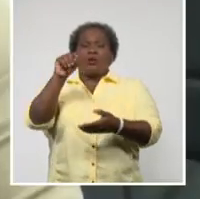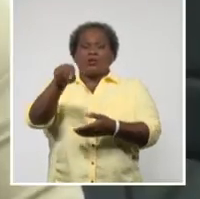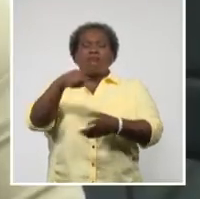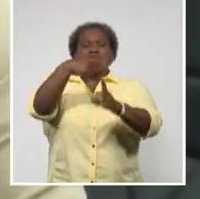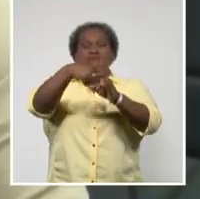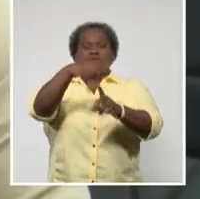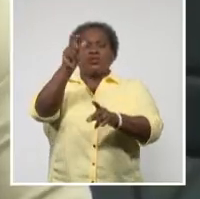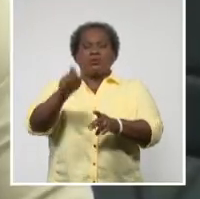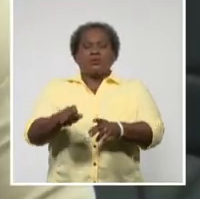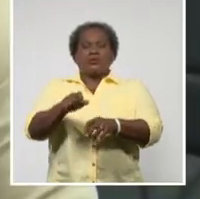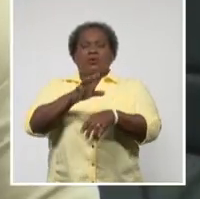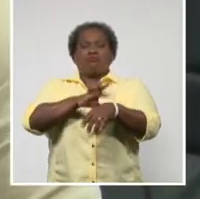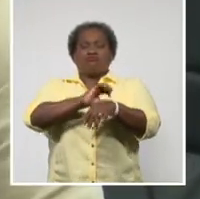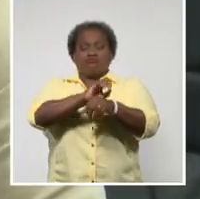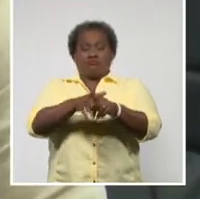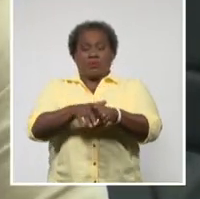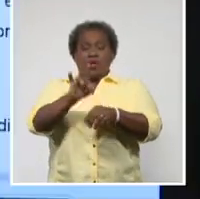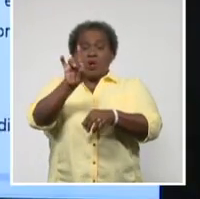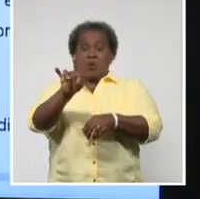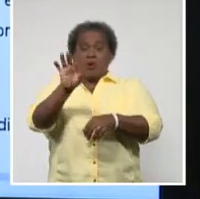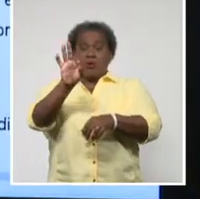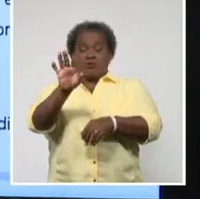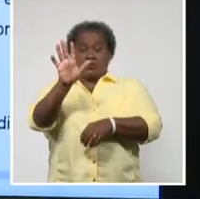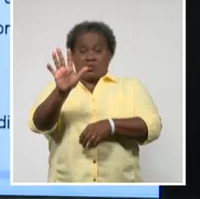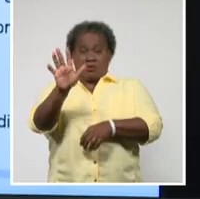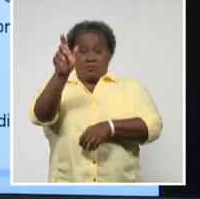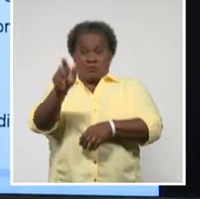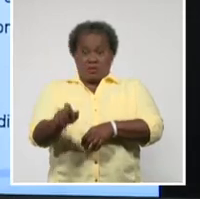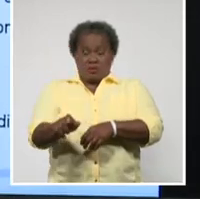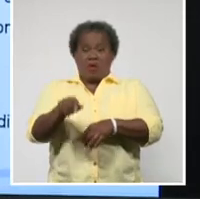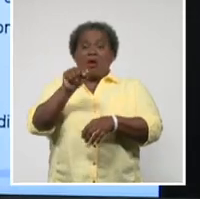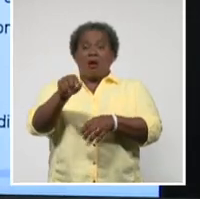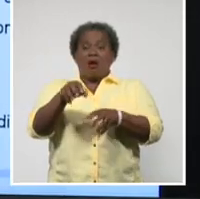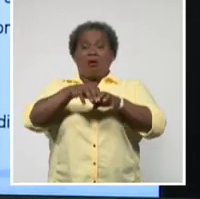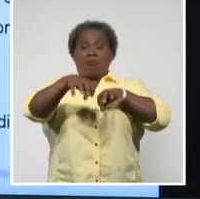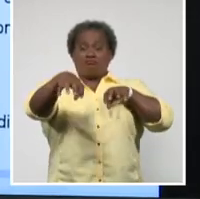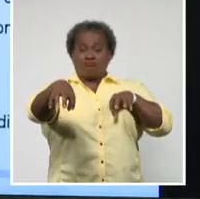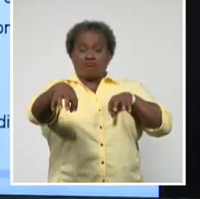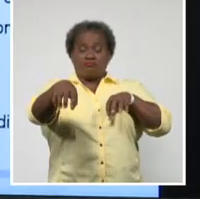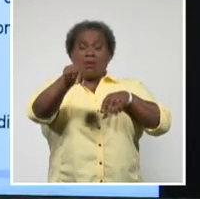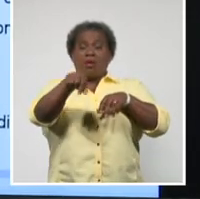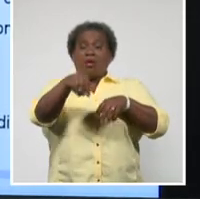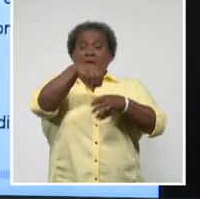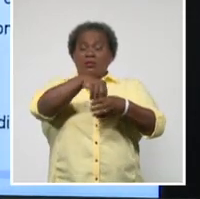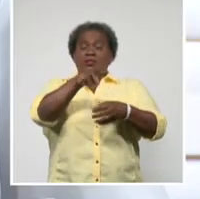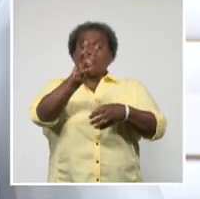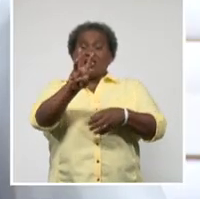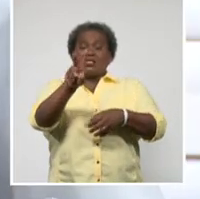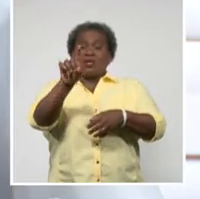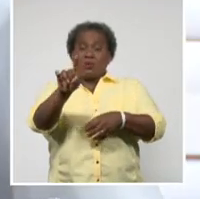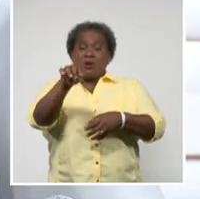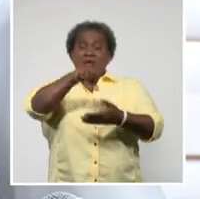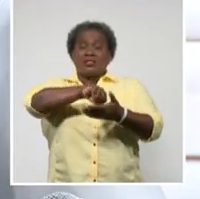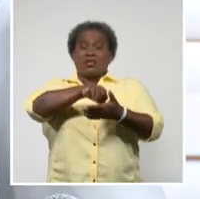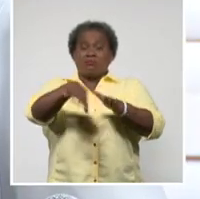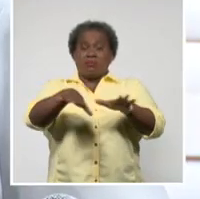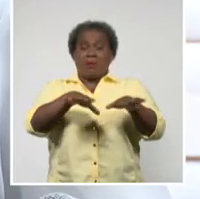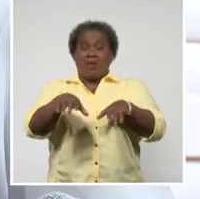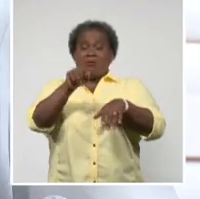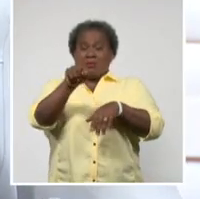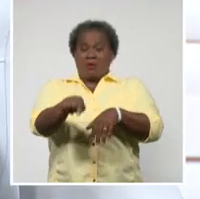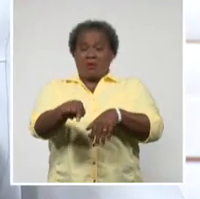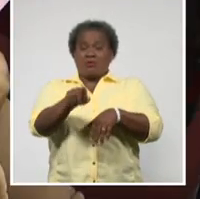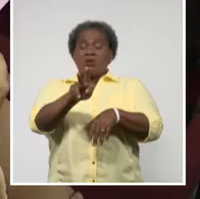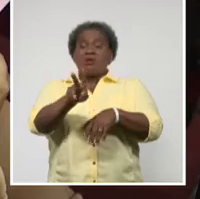de COVID-19. 985 personas se encuentran aisladas en los 39 centros habilitados para este fin y se